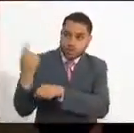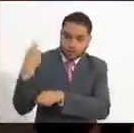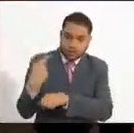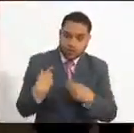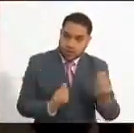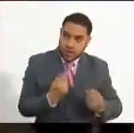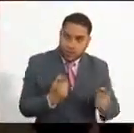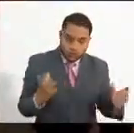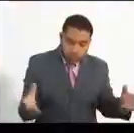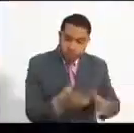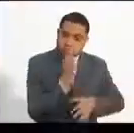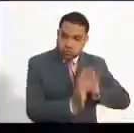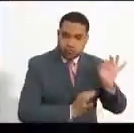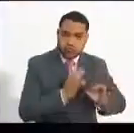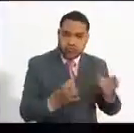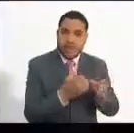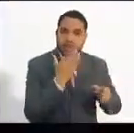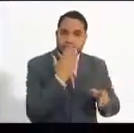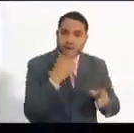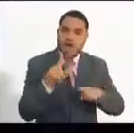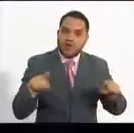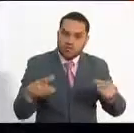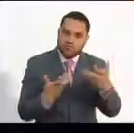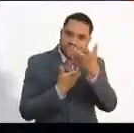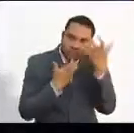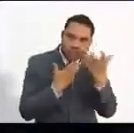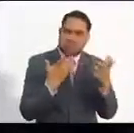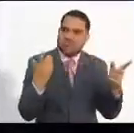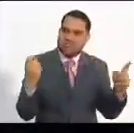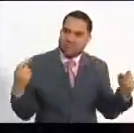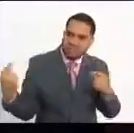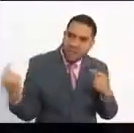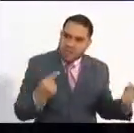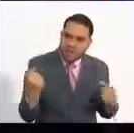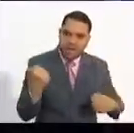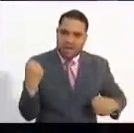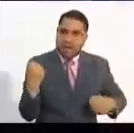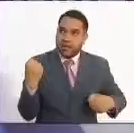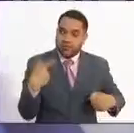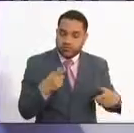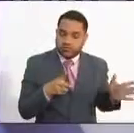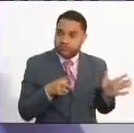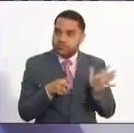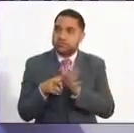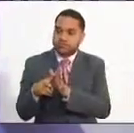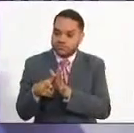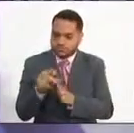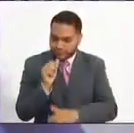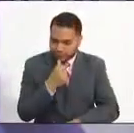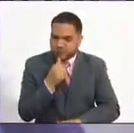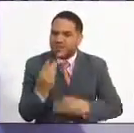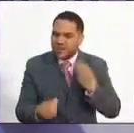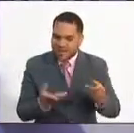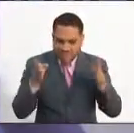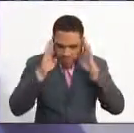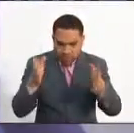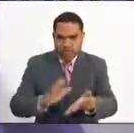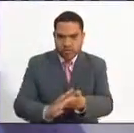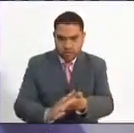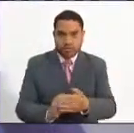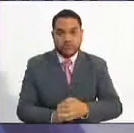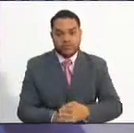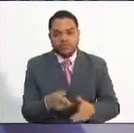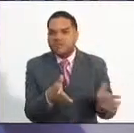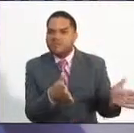Embera y así proteger a las víctimas del conflicto armado, específicamente a las de desplazamiento. Bueno, el plan salvaguarda es una orden